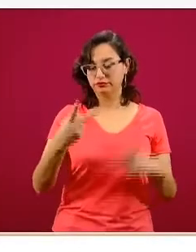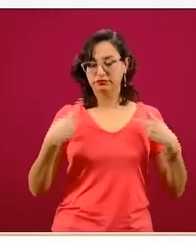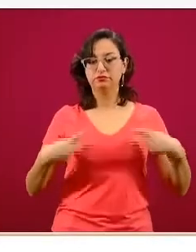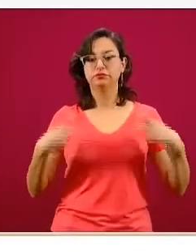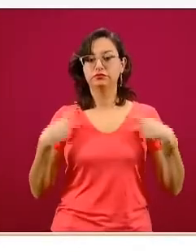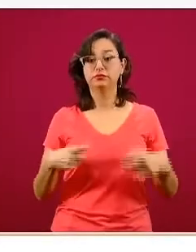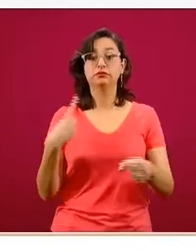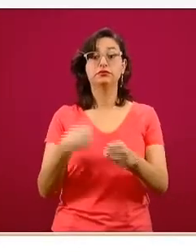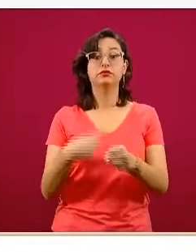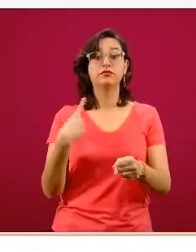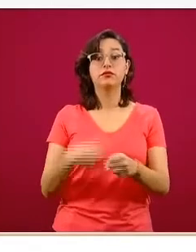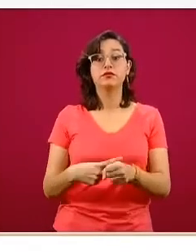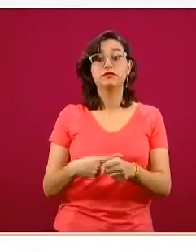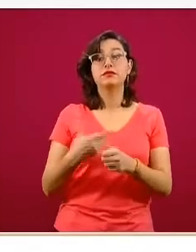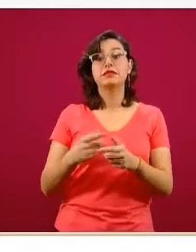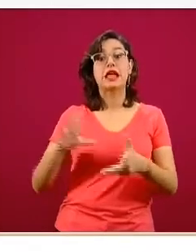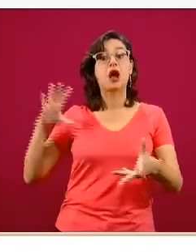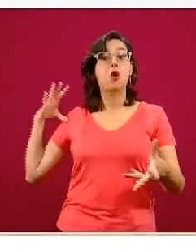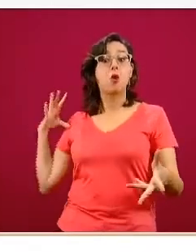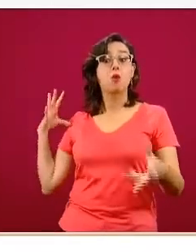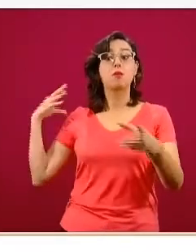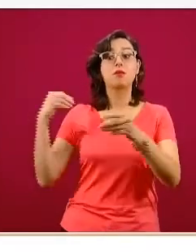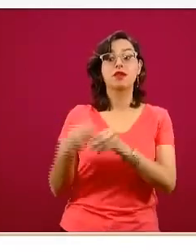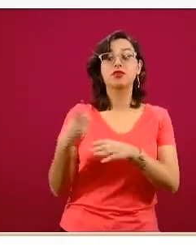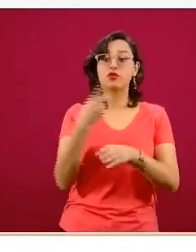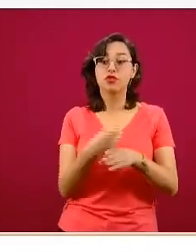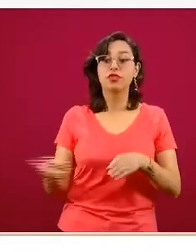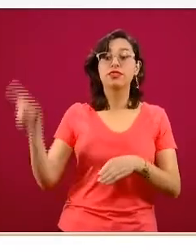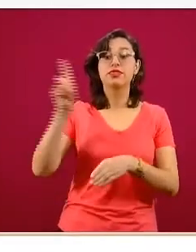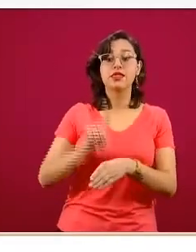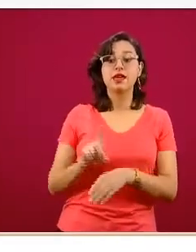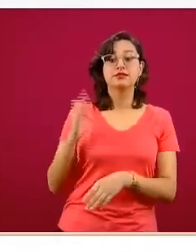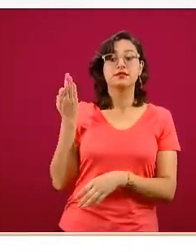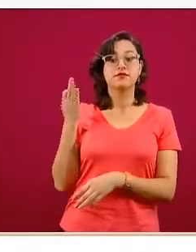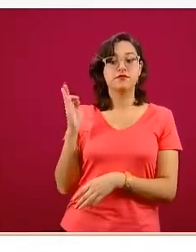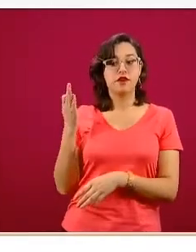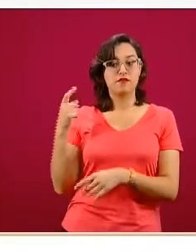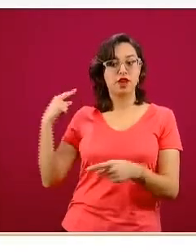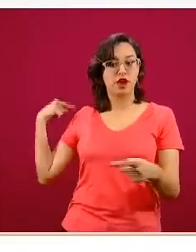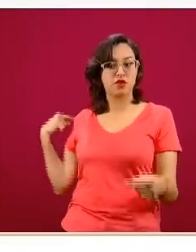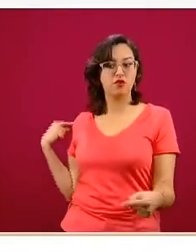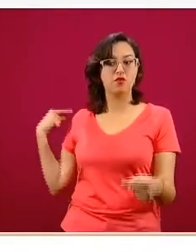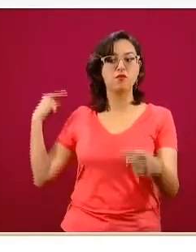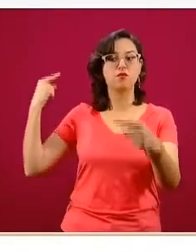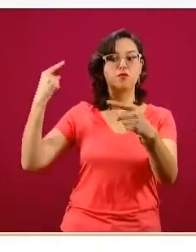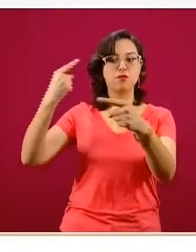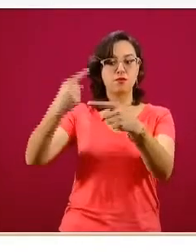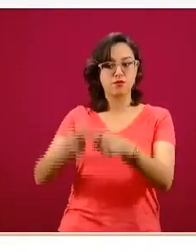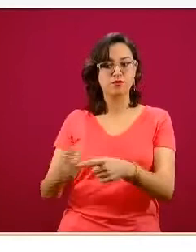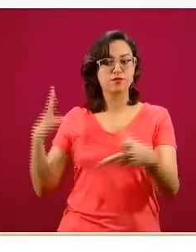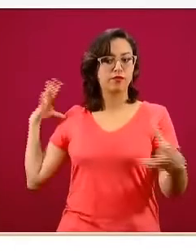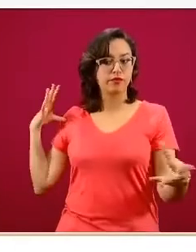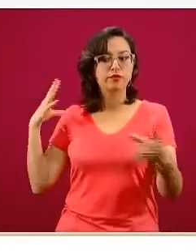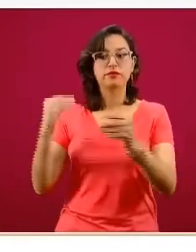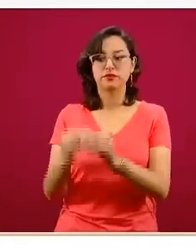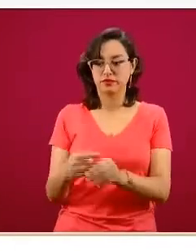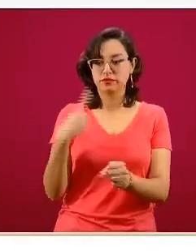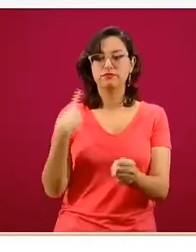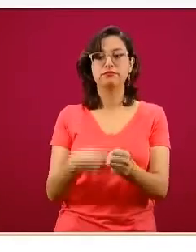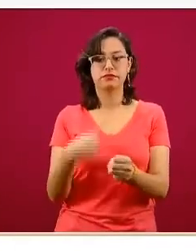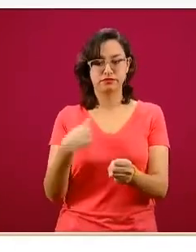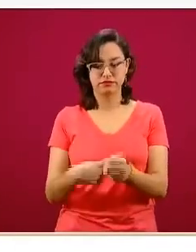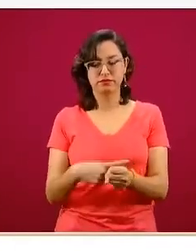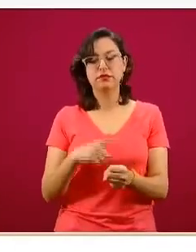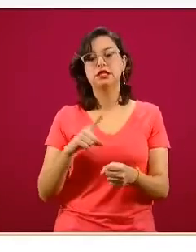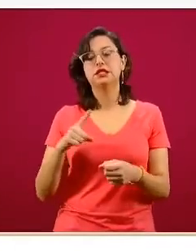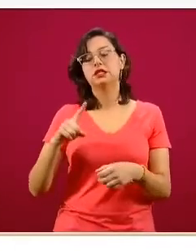igualmente son los acumulados, es decir, todos los casos que han sucedido, todas las personas que han dado positivas a una prueba